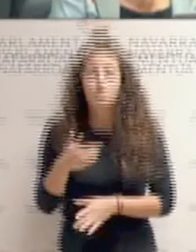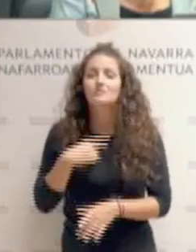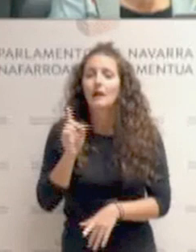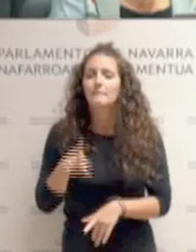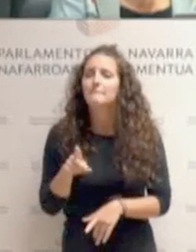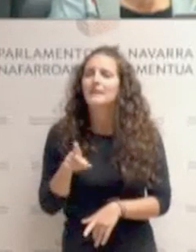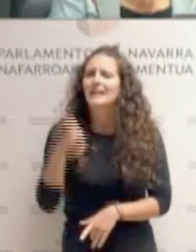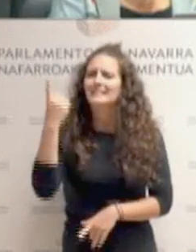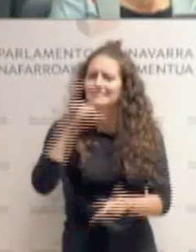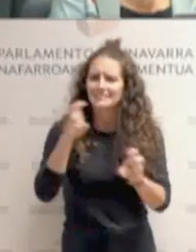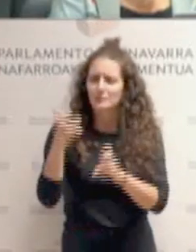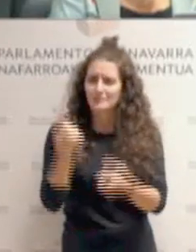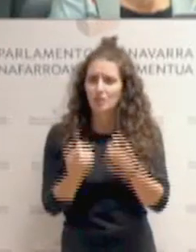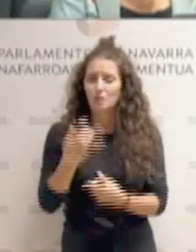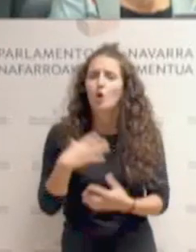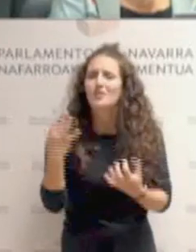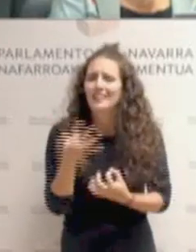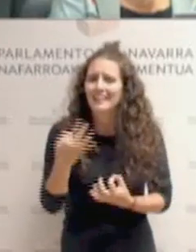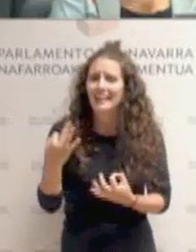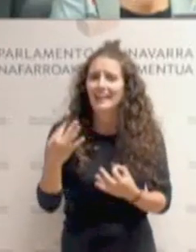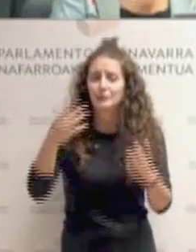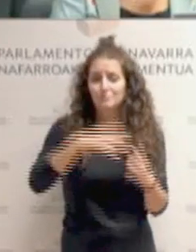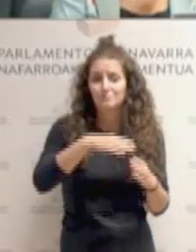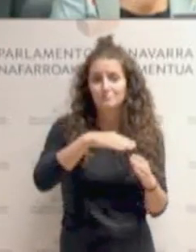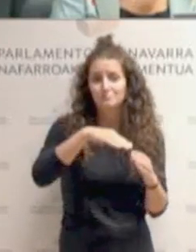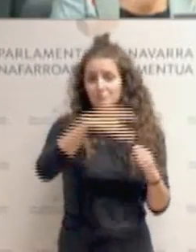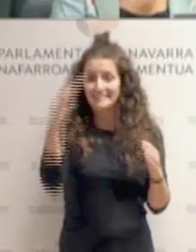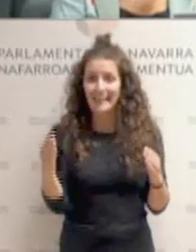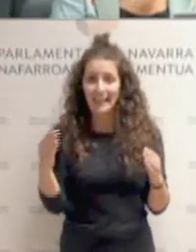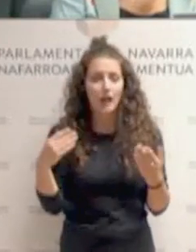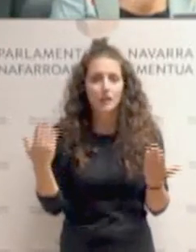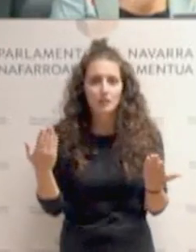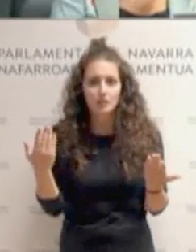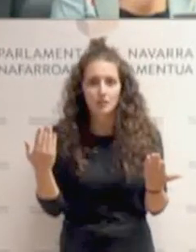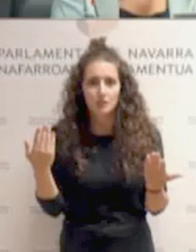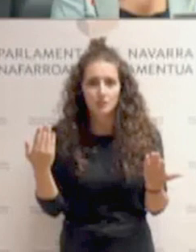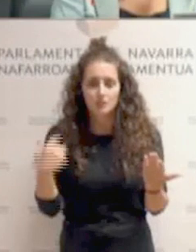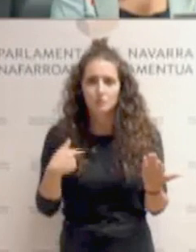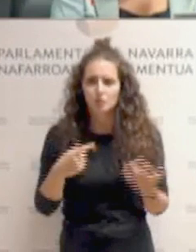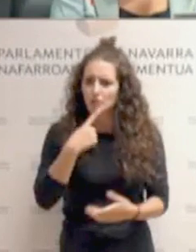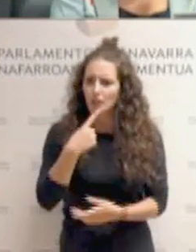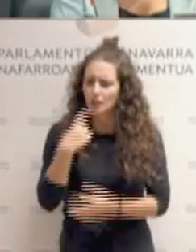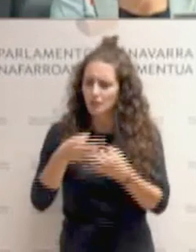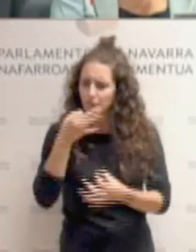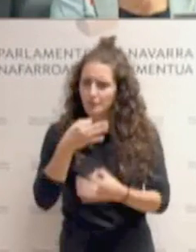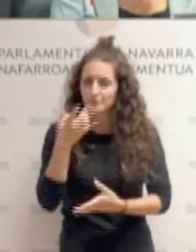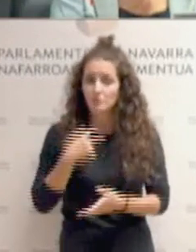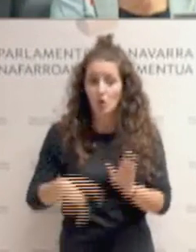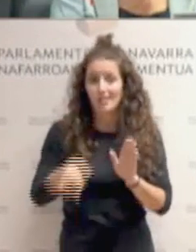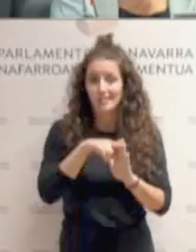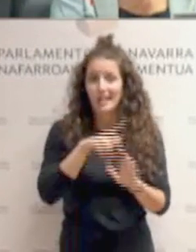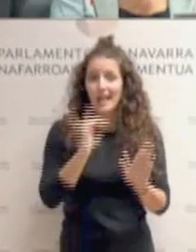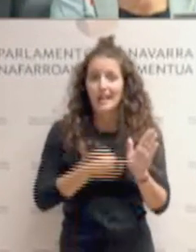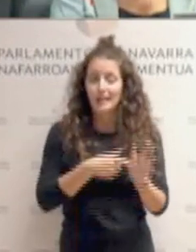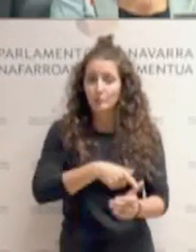cuestiones, por ejemplo, ¿qué va a pasar con la pasarela? Que aquí se ha hablado mucho de ella, se puso en la ley de policías,